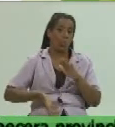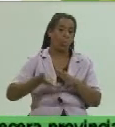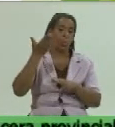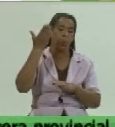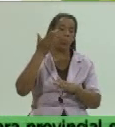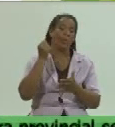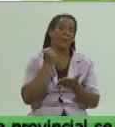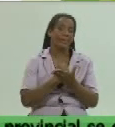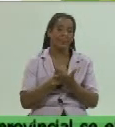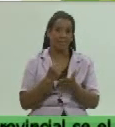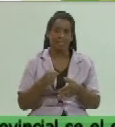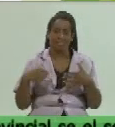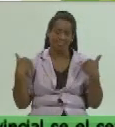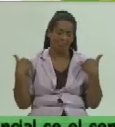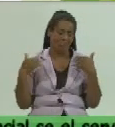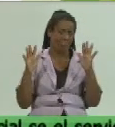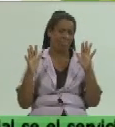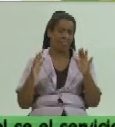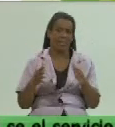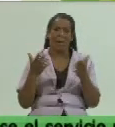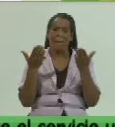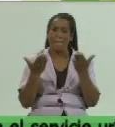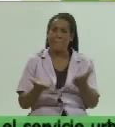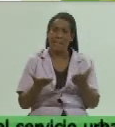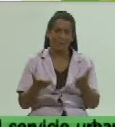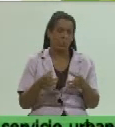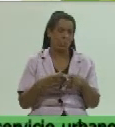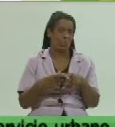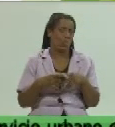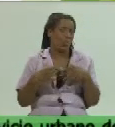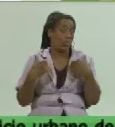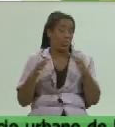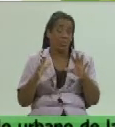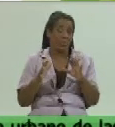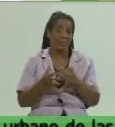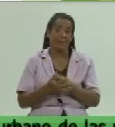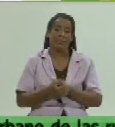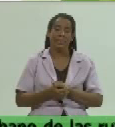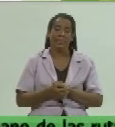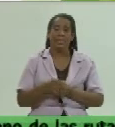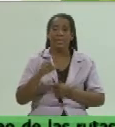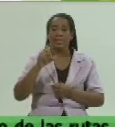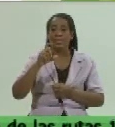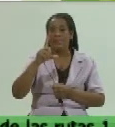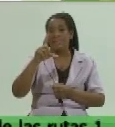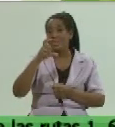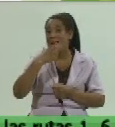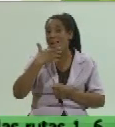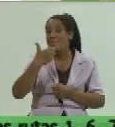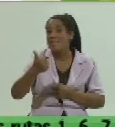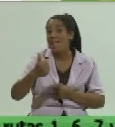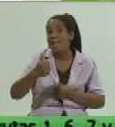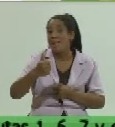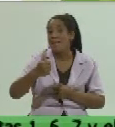en cantidad en peso en volumen en componente y calidad inferior a lo establecido